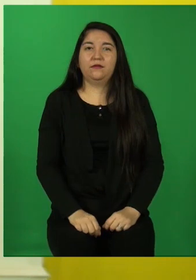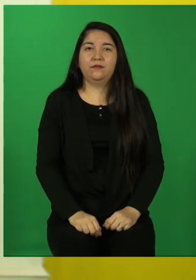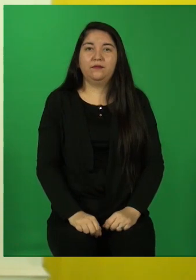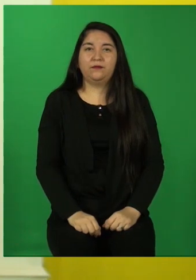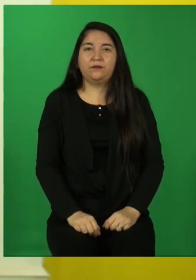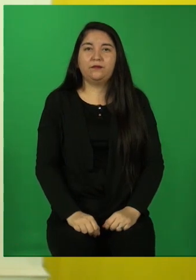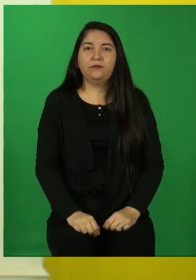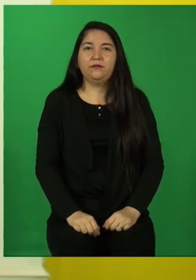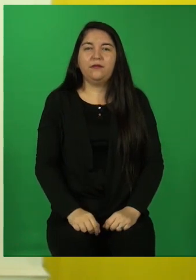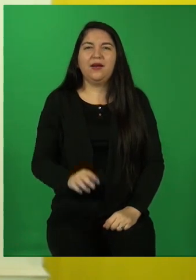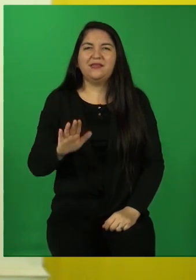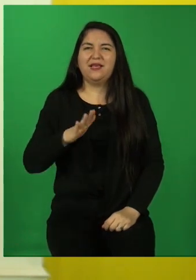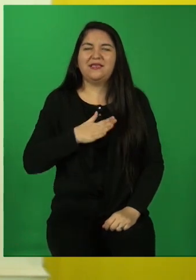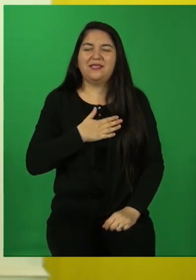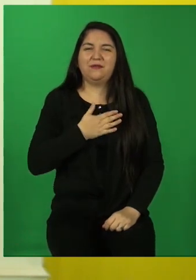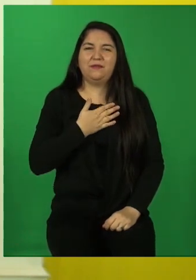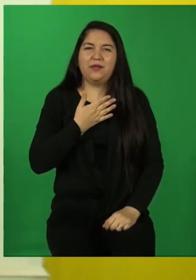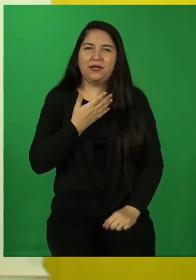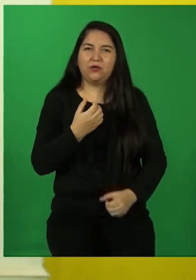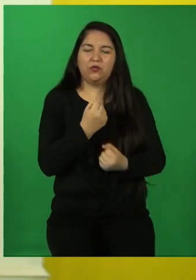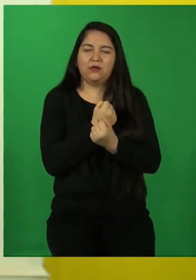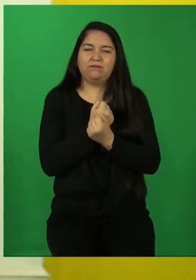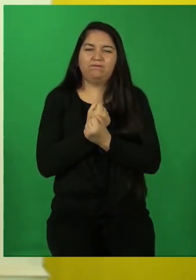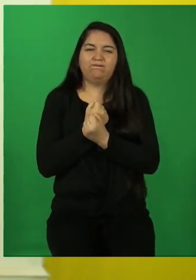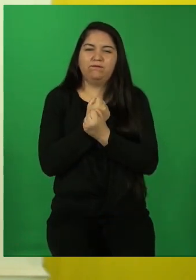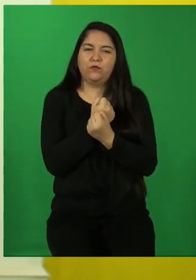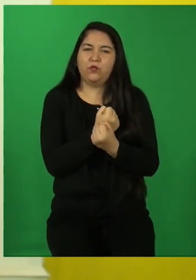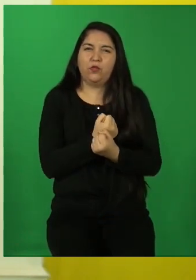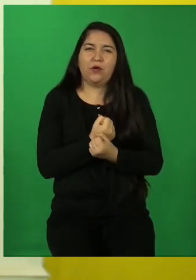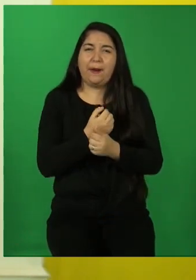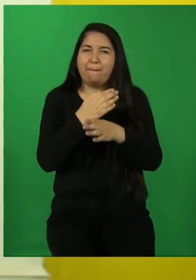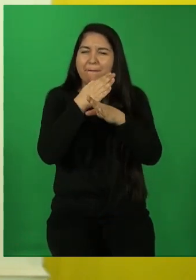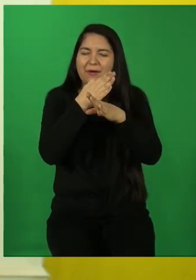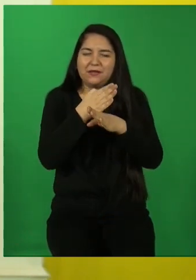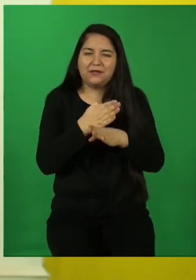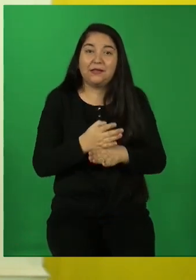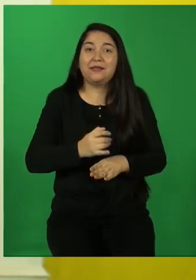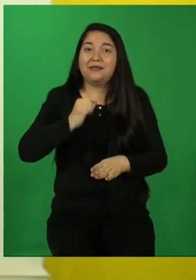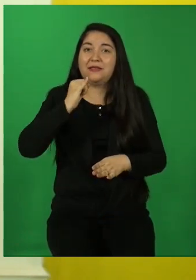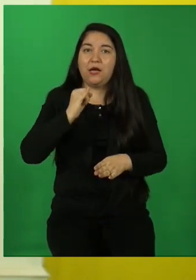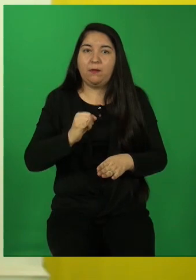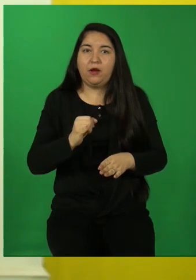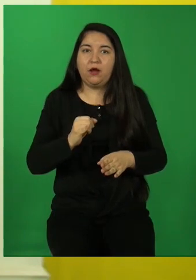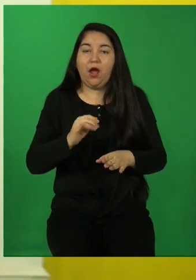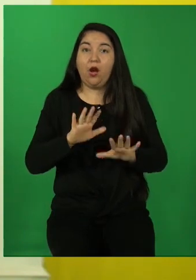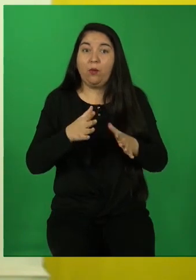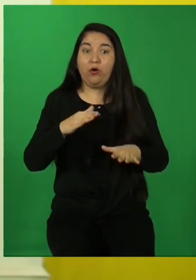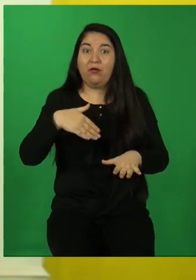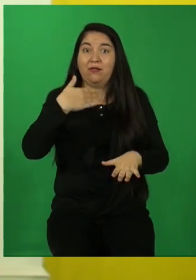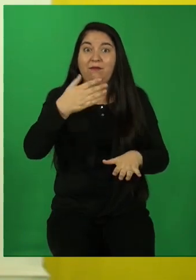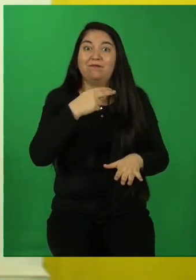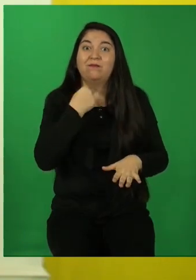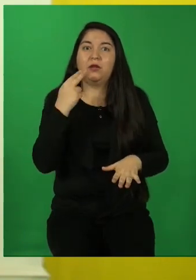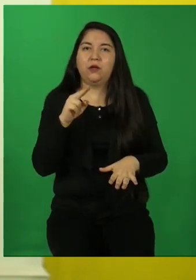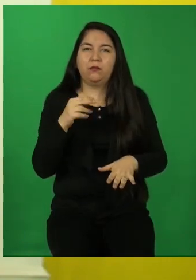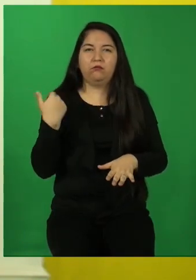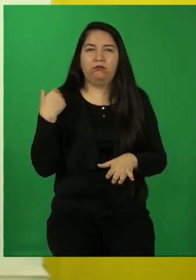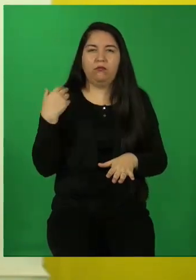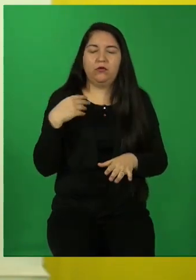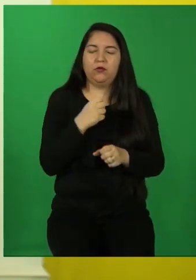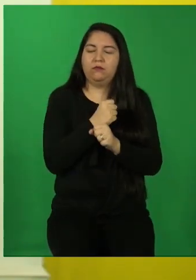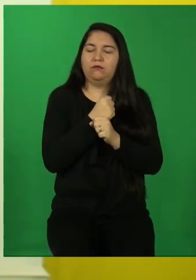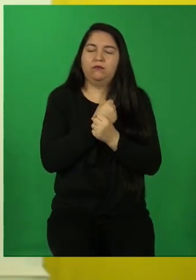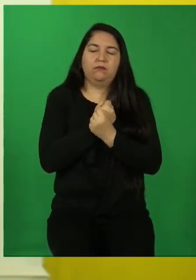Es el sentimiento de amor que perdura incluso más allá de la muerte. Tenemos un ejemplo, por ejemplo, en la